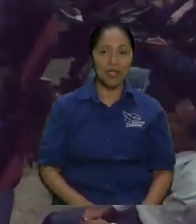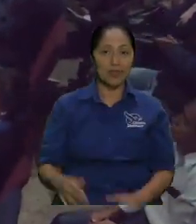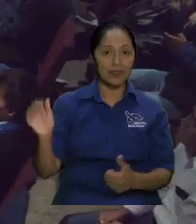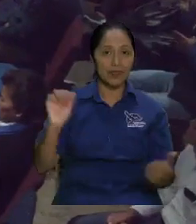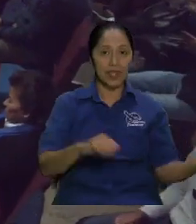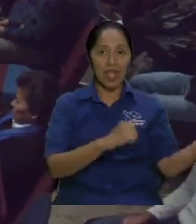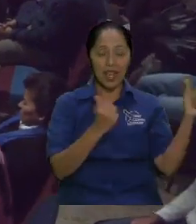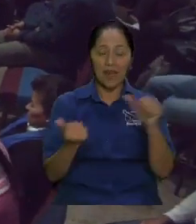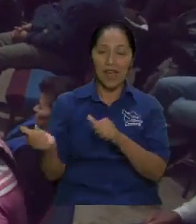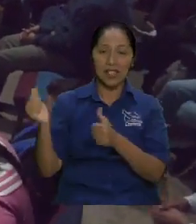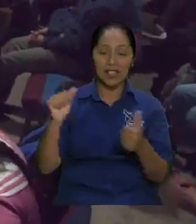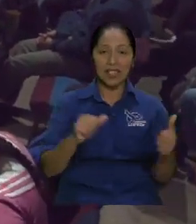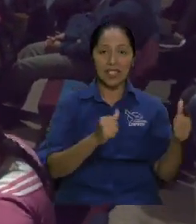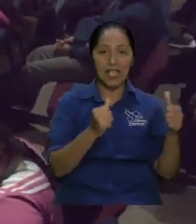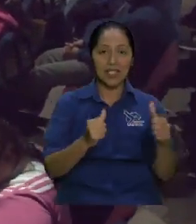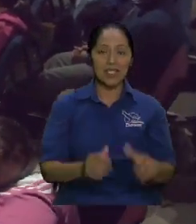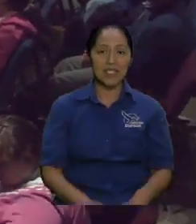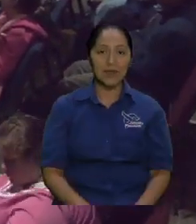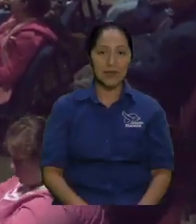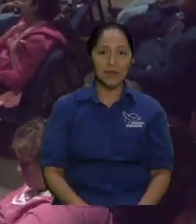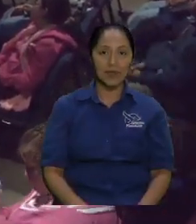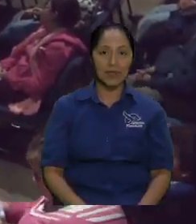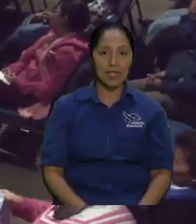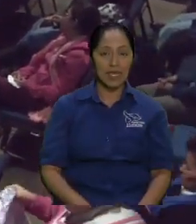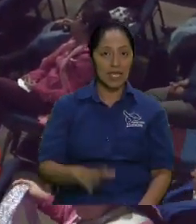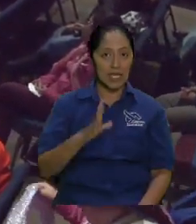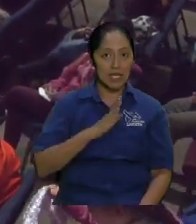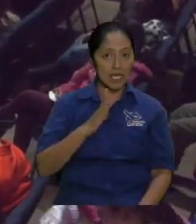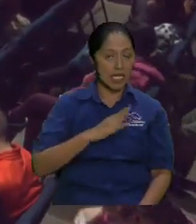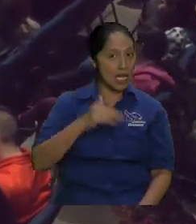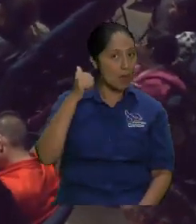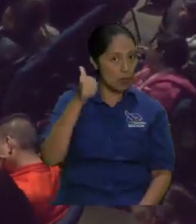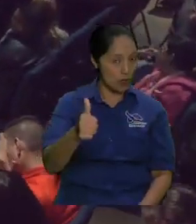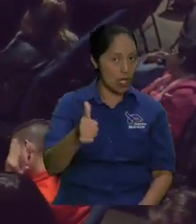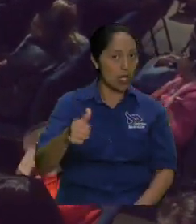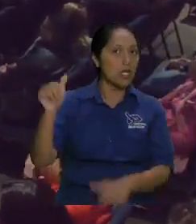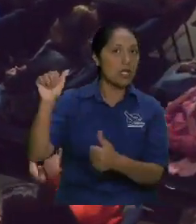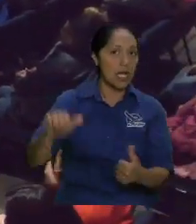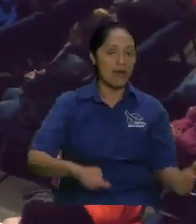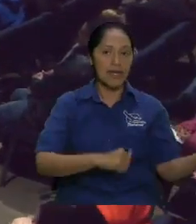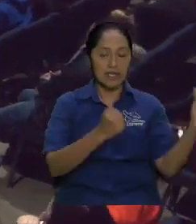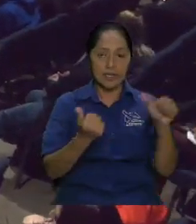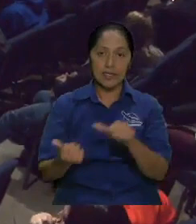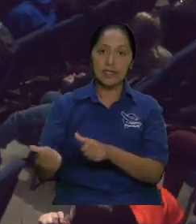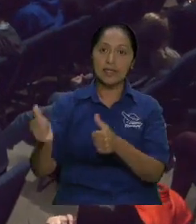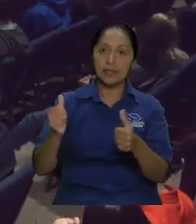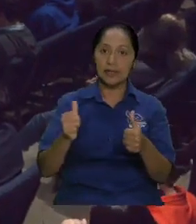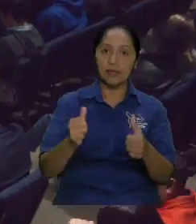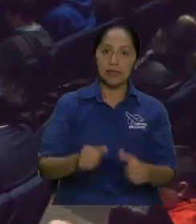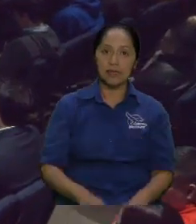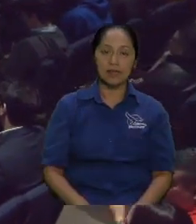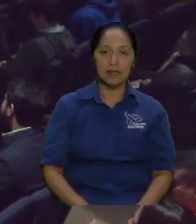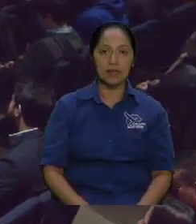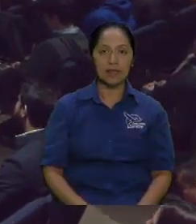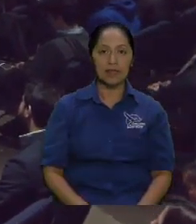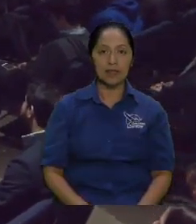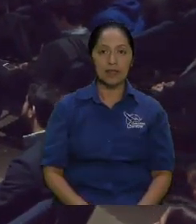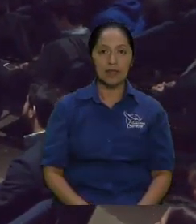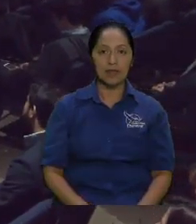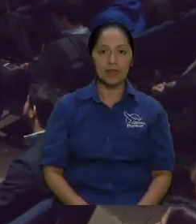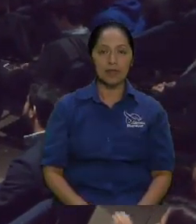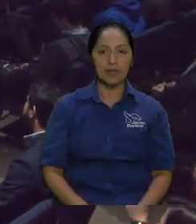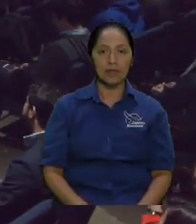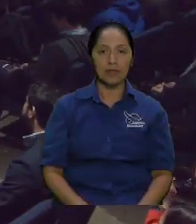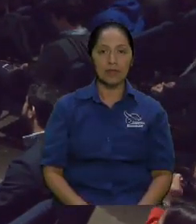unos himnasos hermano que el señor le había dado diferentes ministros de alabanza que muchos de ellos son pastores ahora digamos hay un